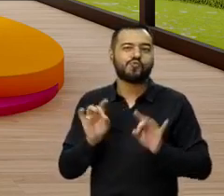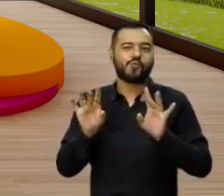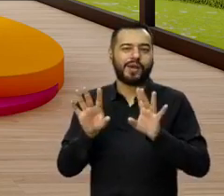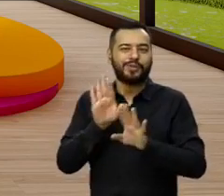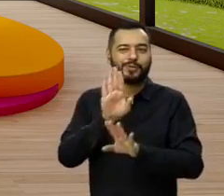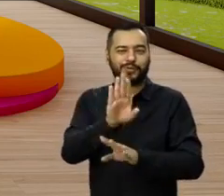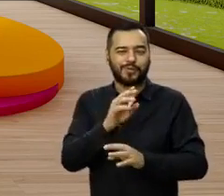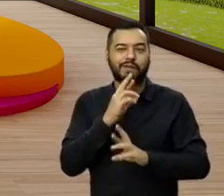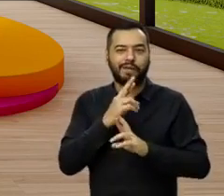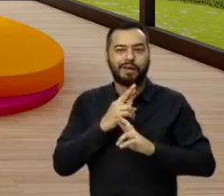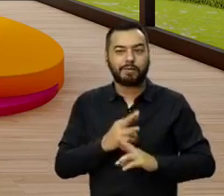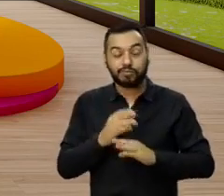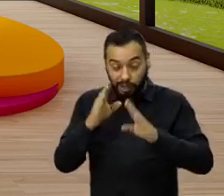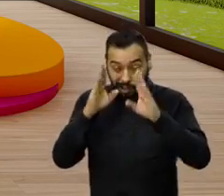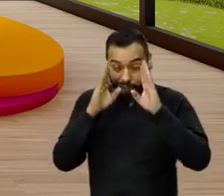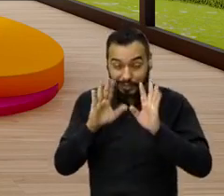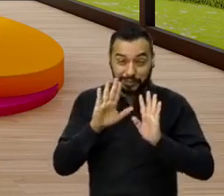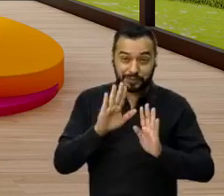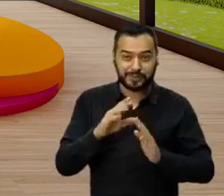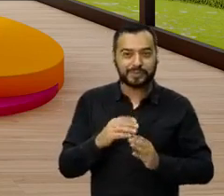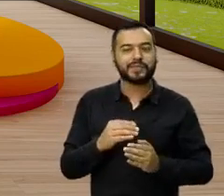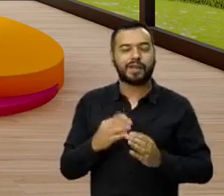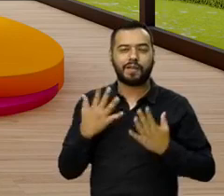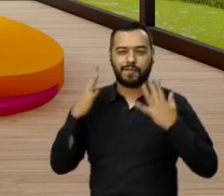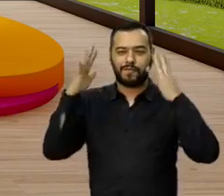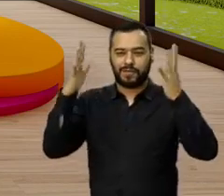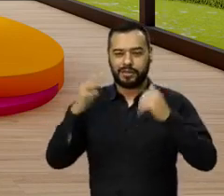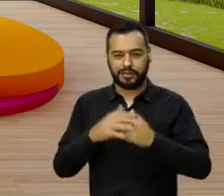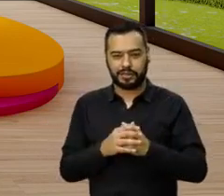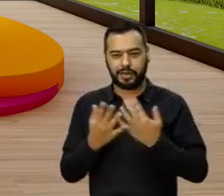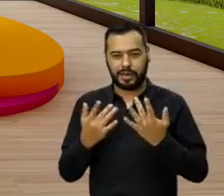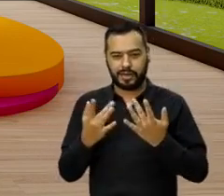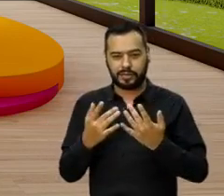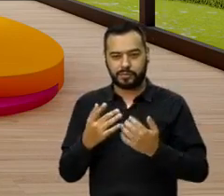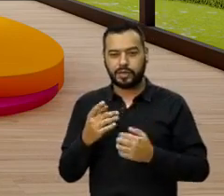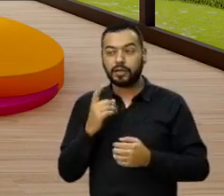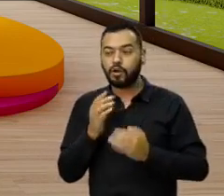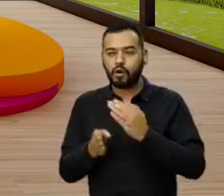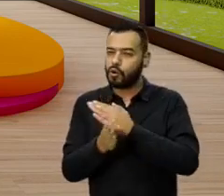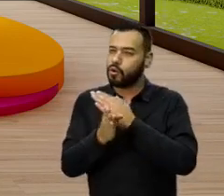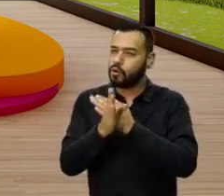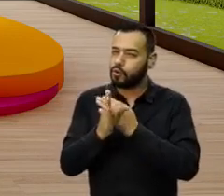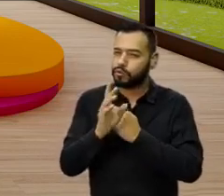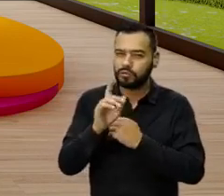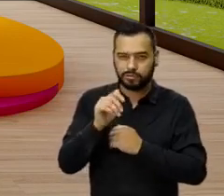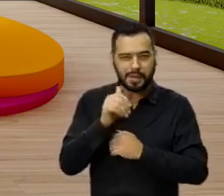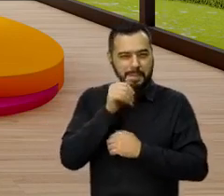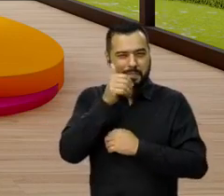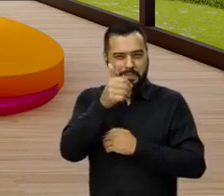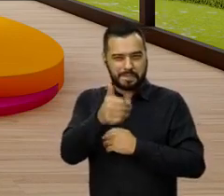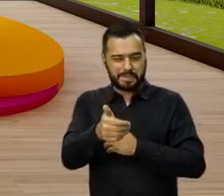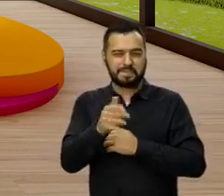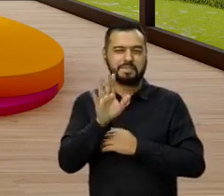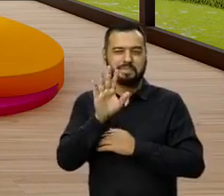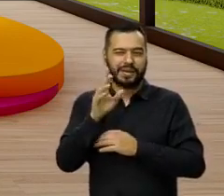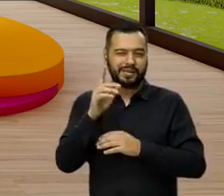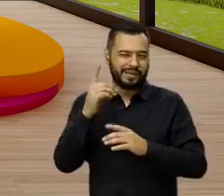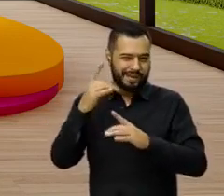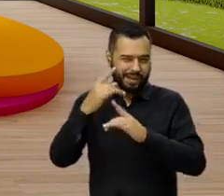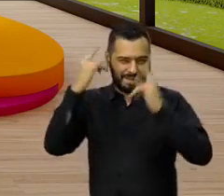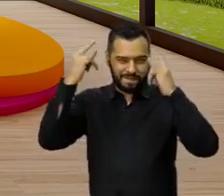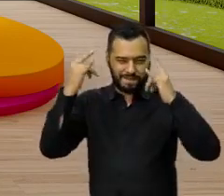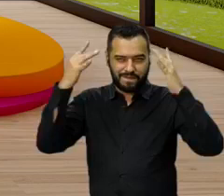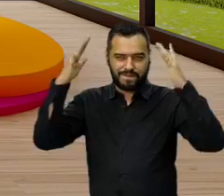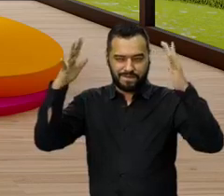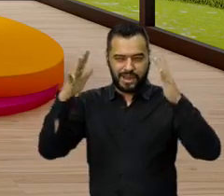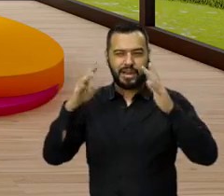para ti, respondiste, estuviste muy conectada, así que felicitaciones, esperamos que nos sigas acompañando en toda la programación que tenemos en esta feria